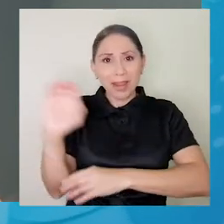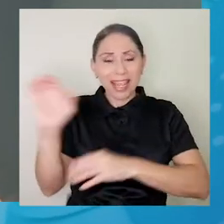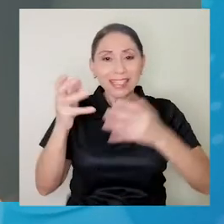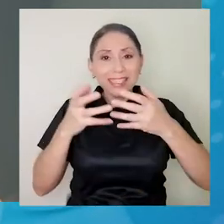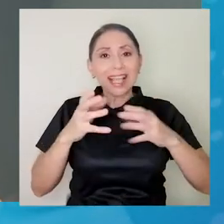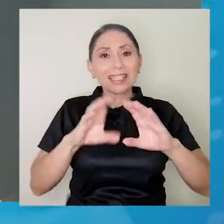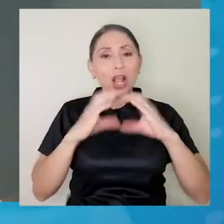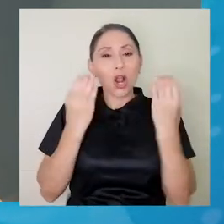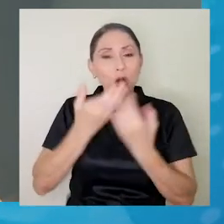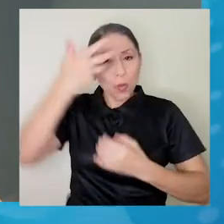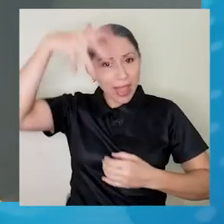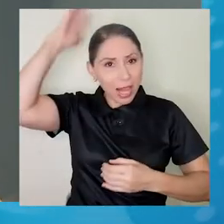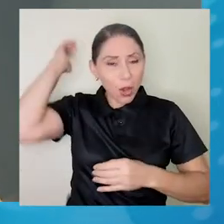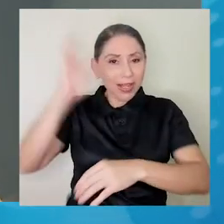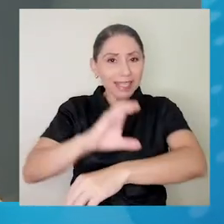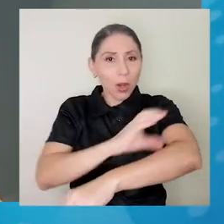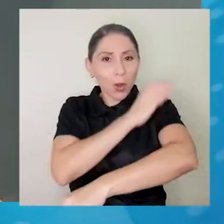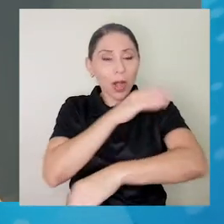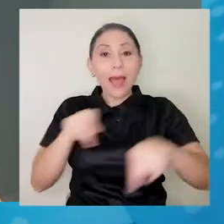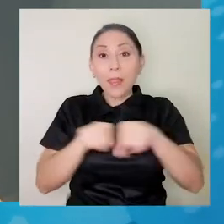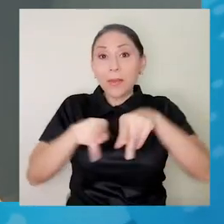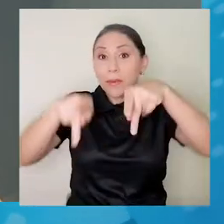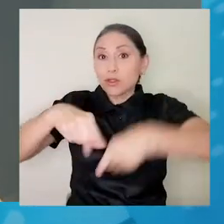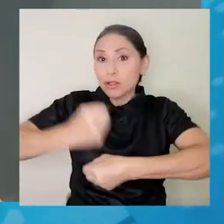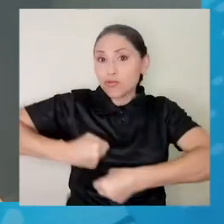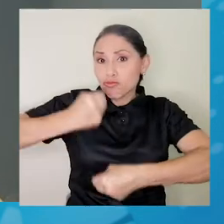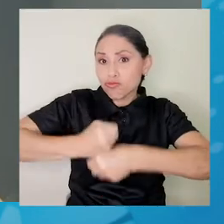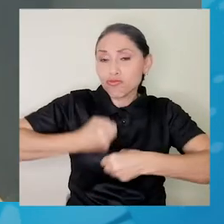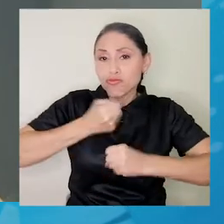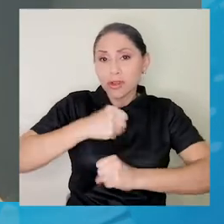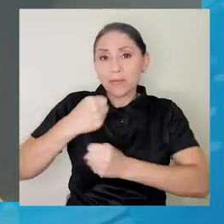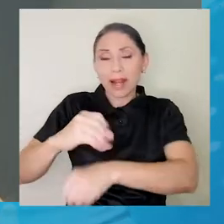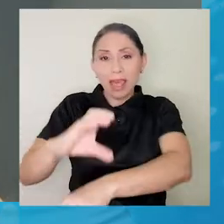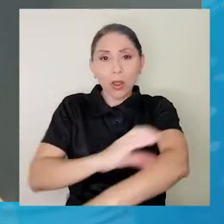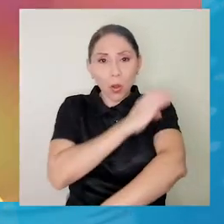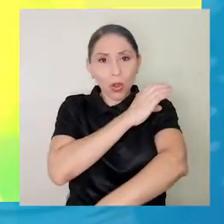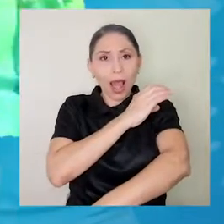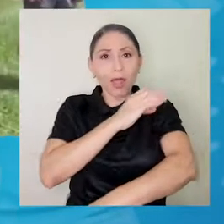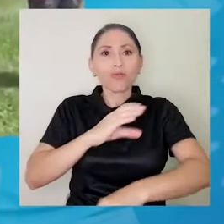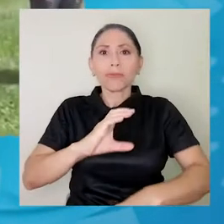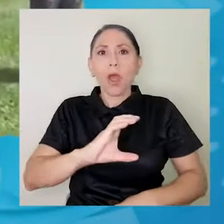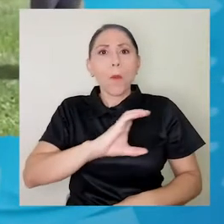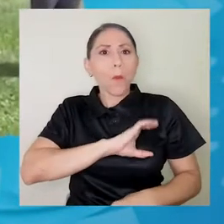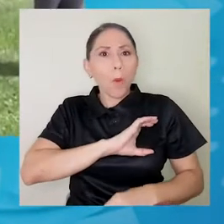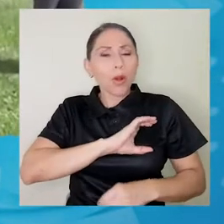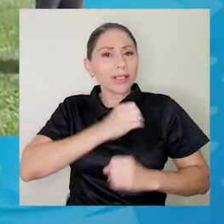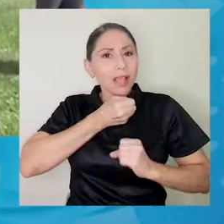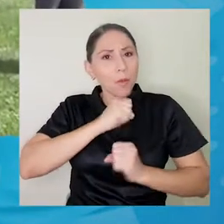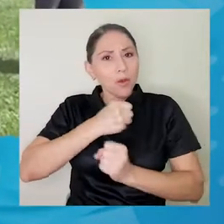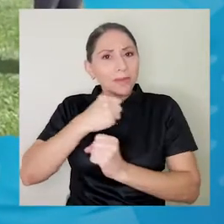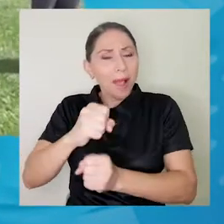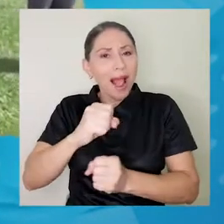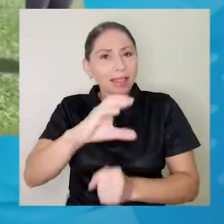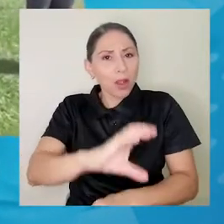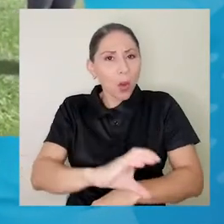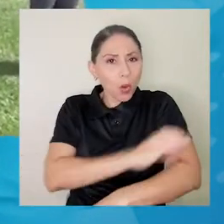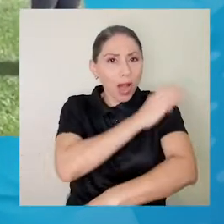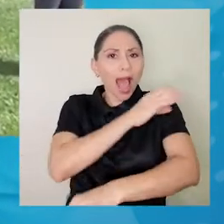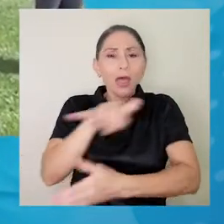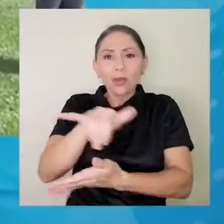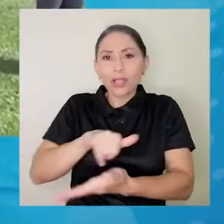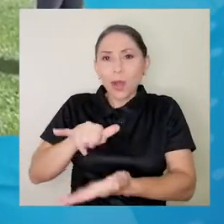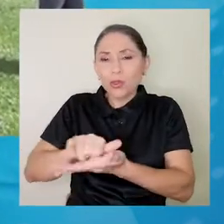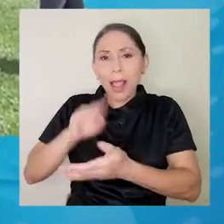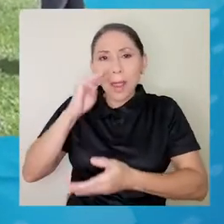de Leones de Coronado, personeros de la propia Municipalidad de Coronado, Policía Municipal de Coronado de San José,